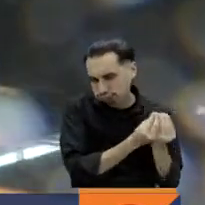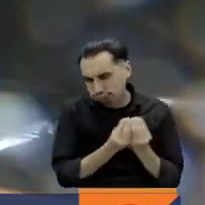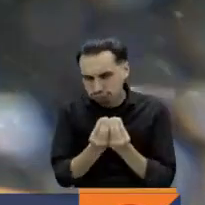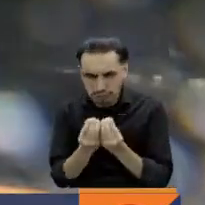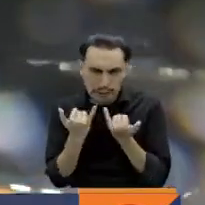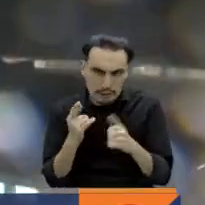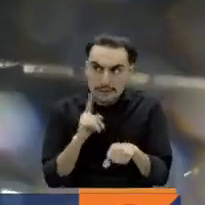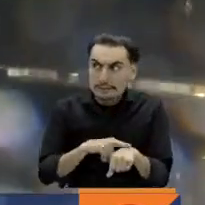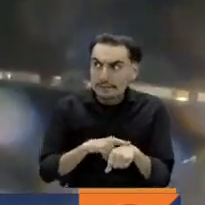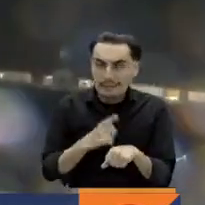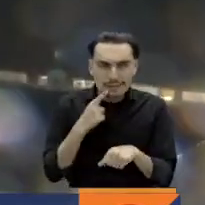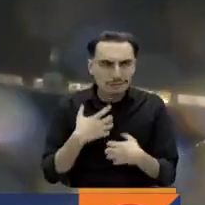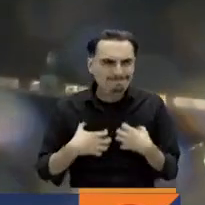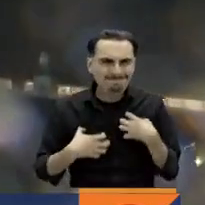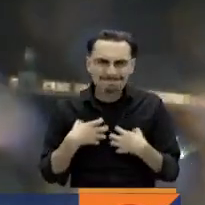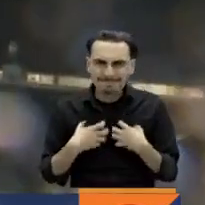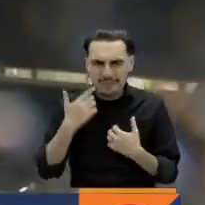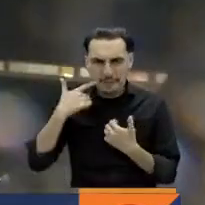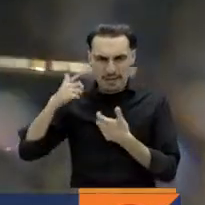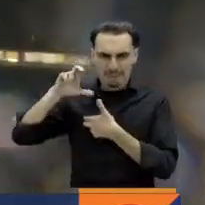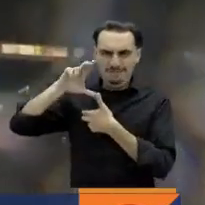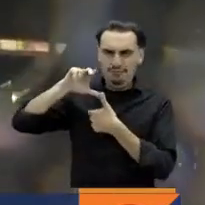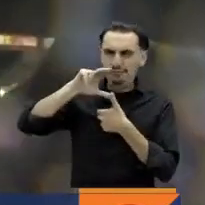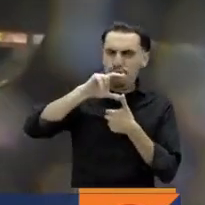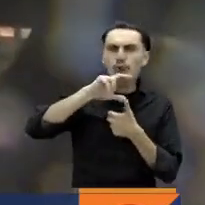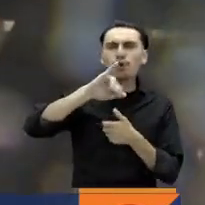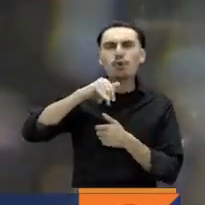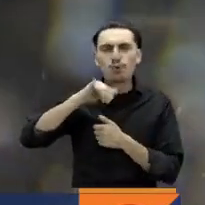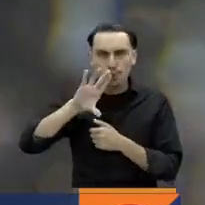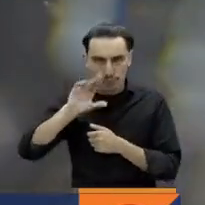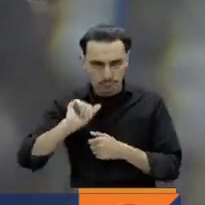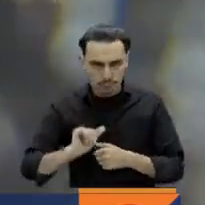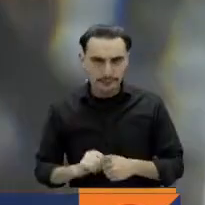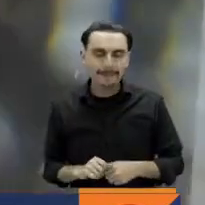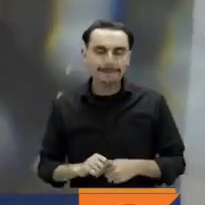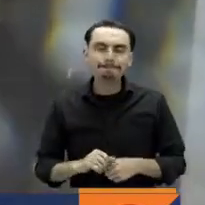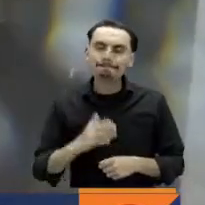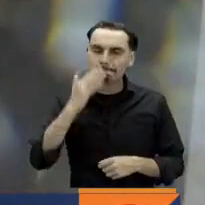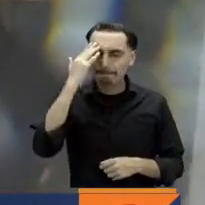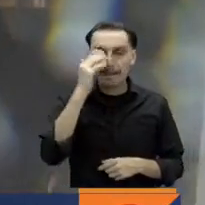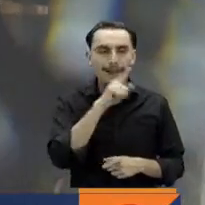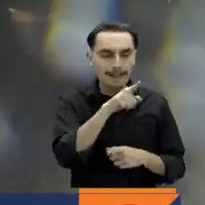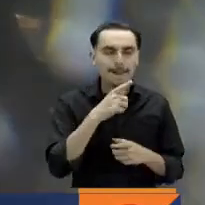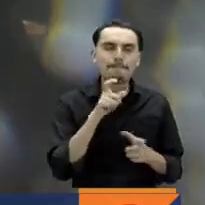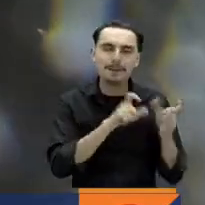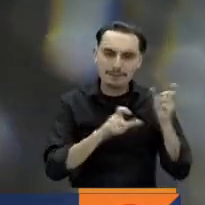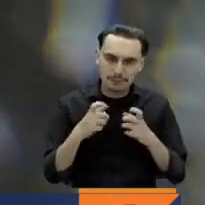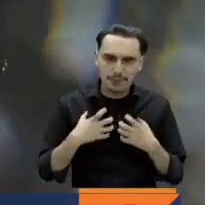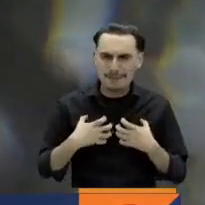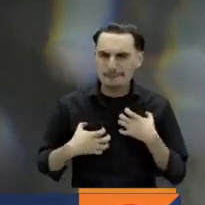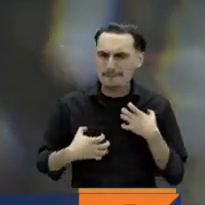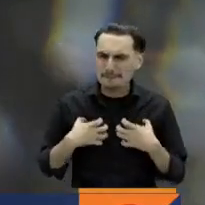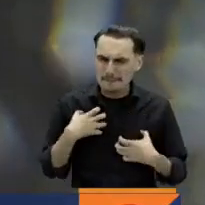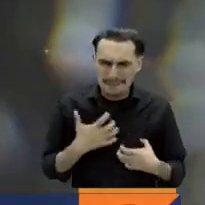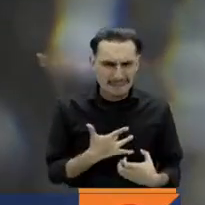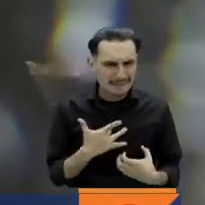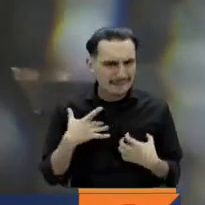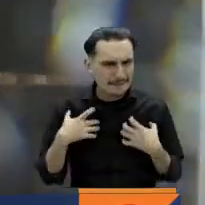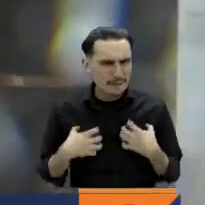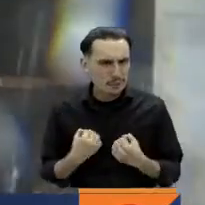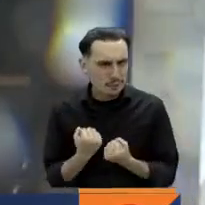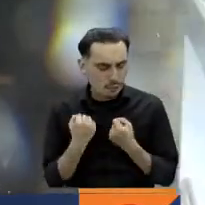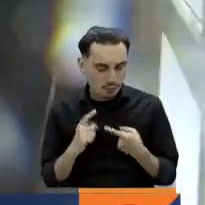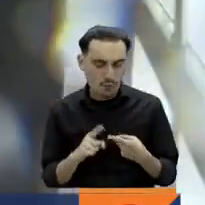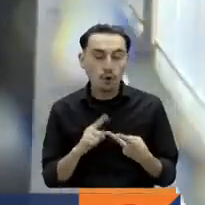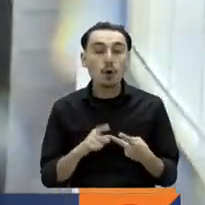incluso sufren el paso del huracán Julia. Hay miedo en las familias, hay miedo en los turistas que a esta hora se